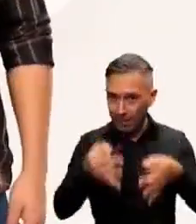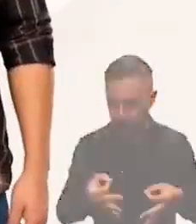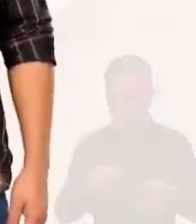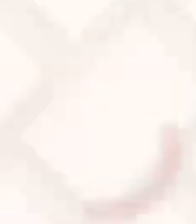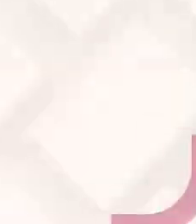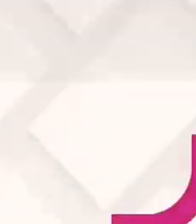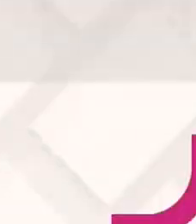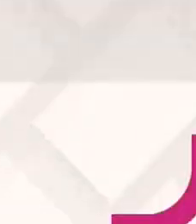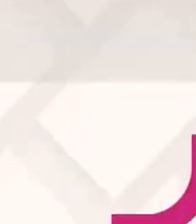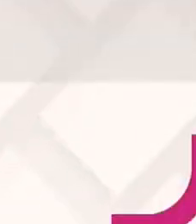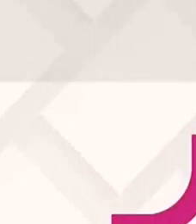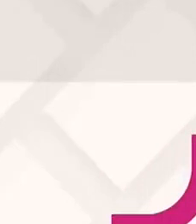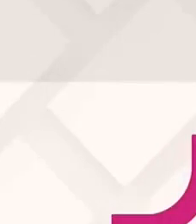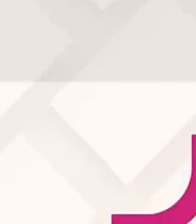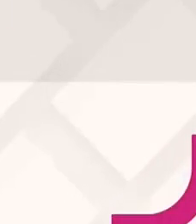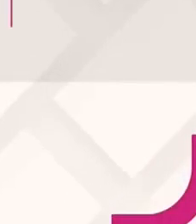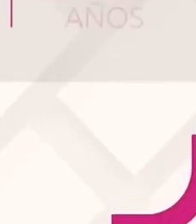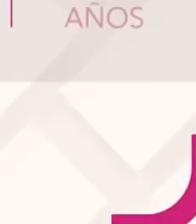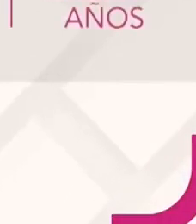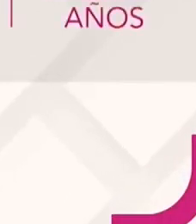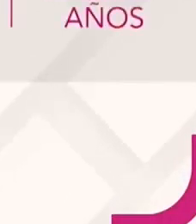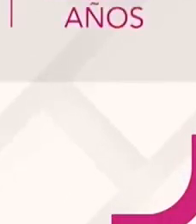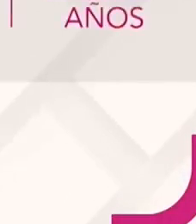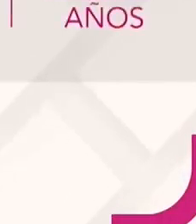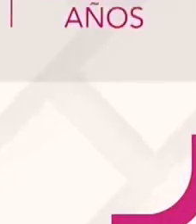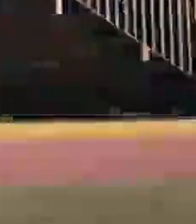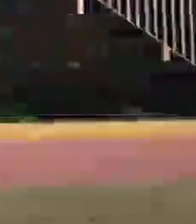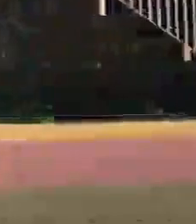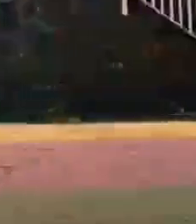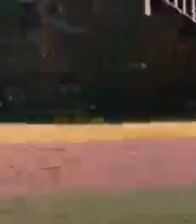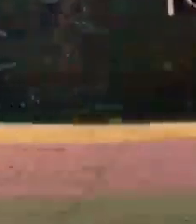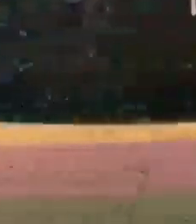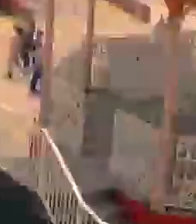oficiales contamos todas contamos todos INE